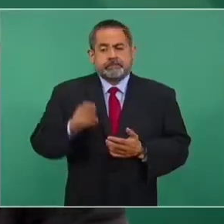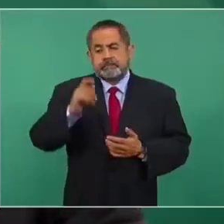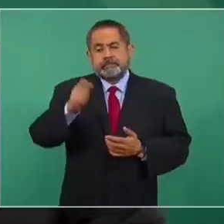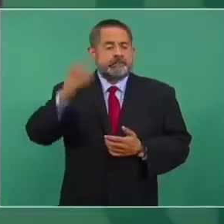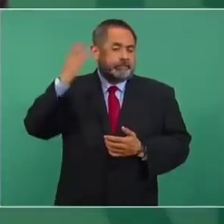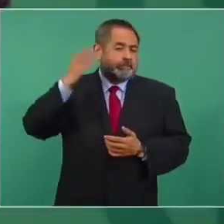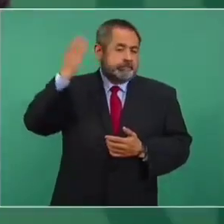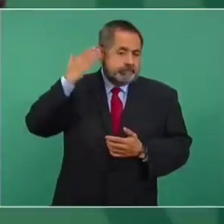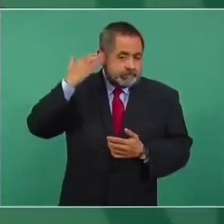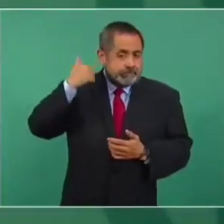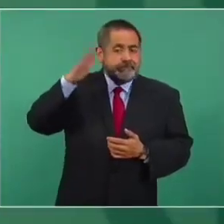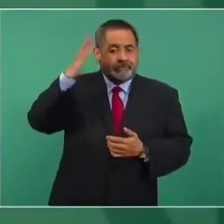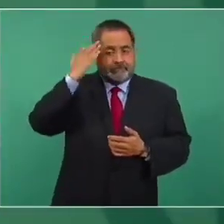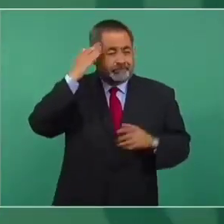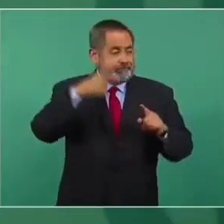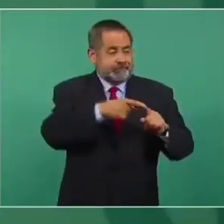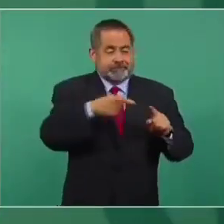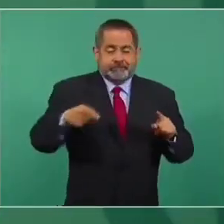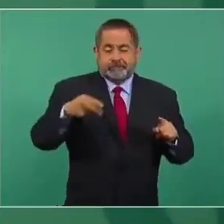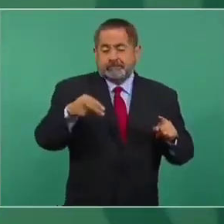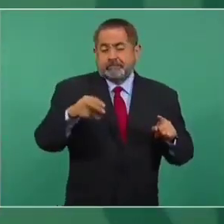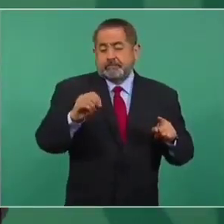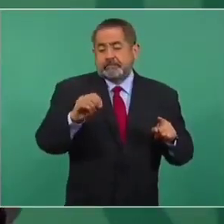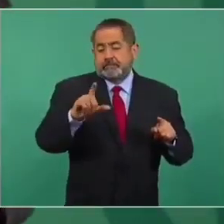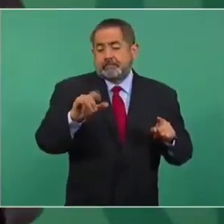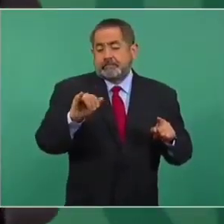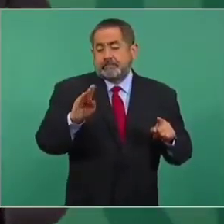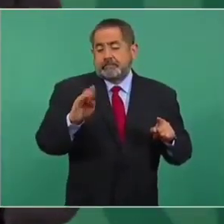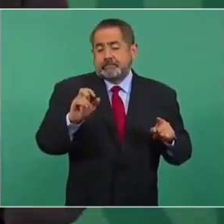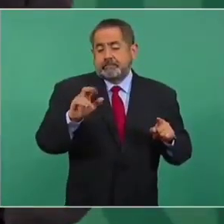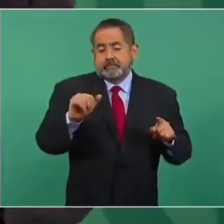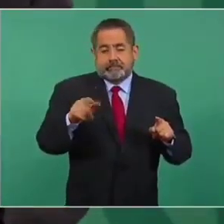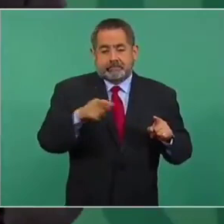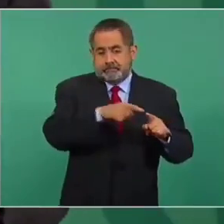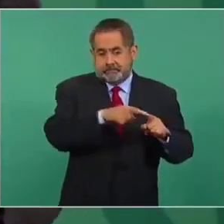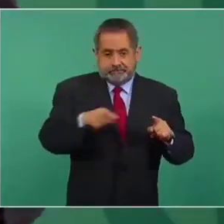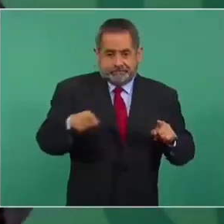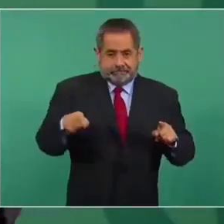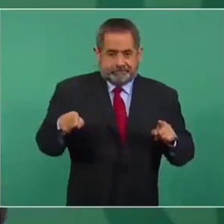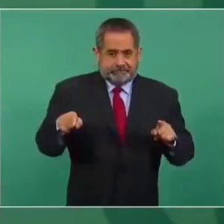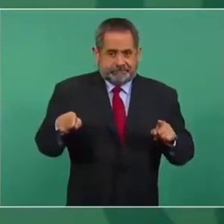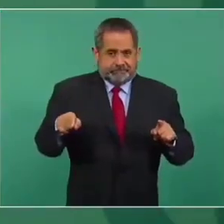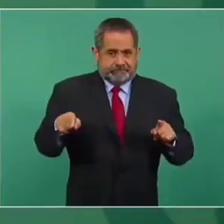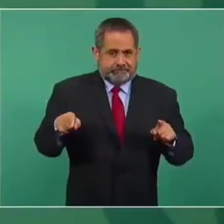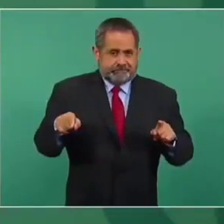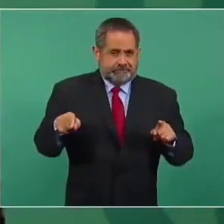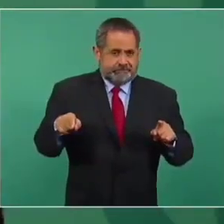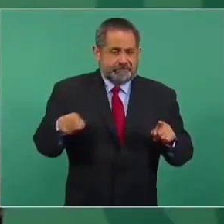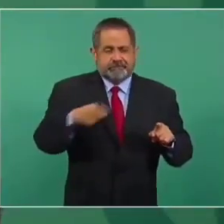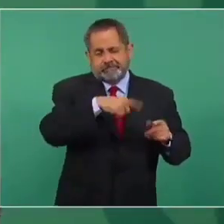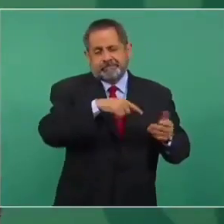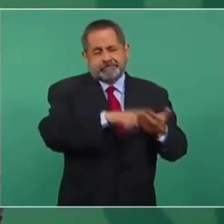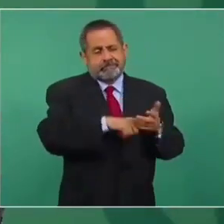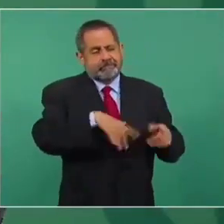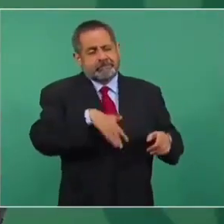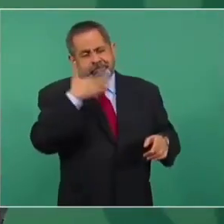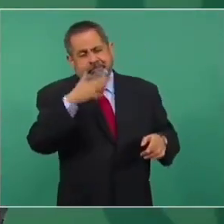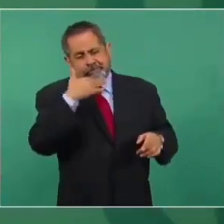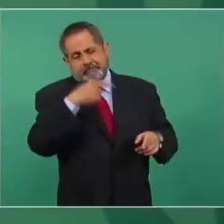neoliberalismo, los corruptos